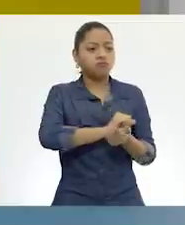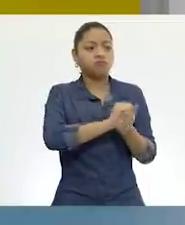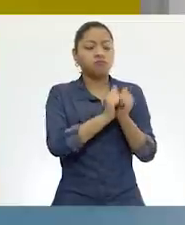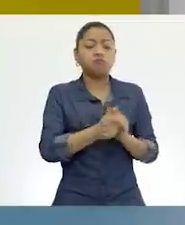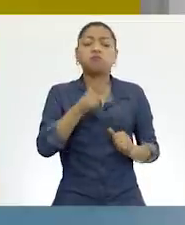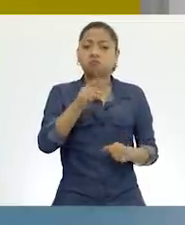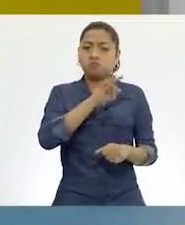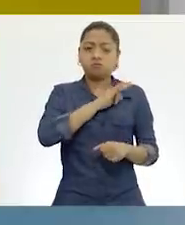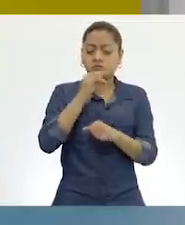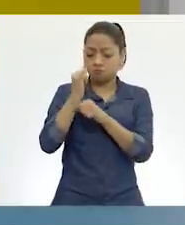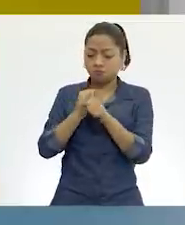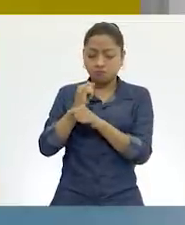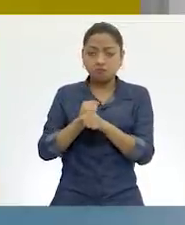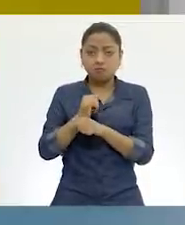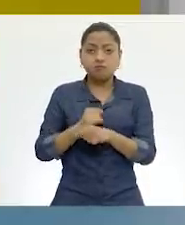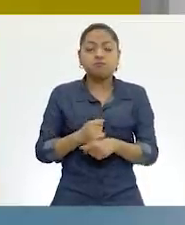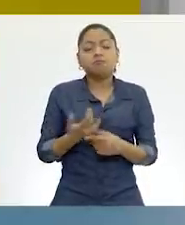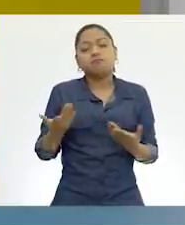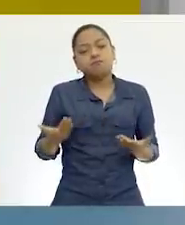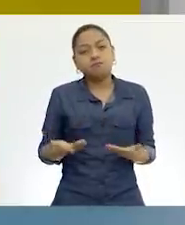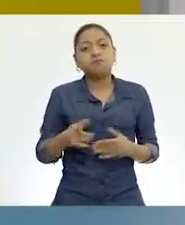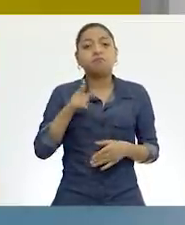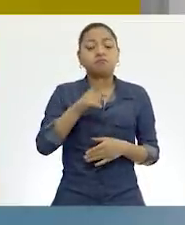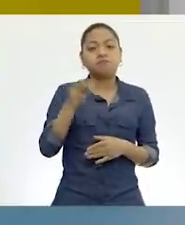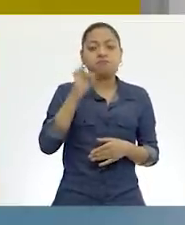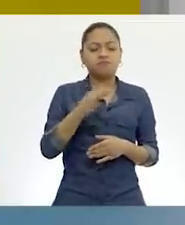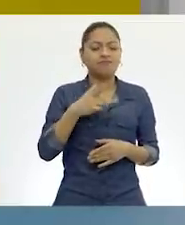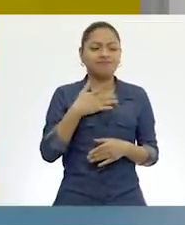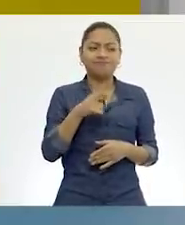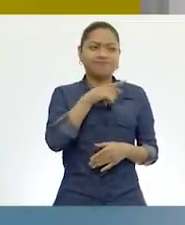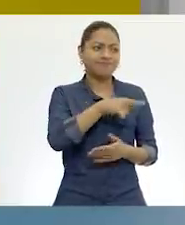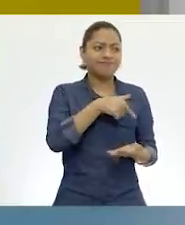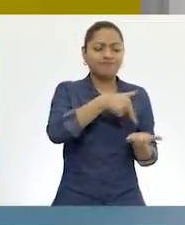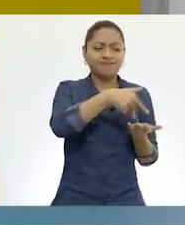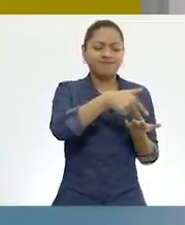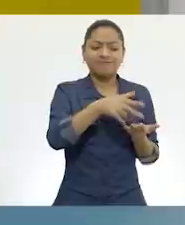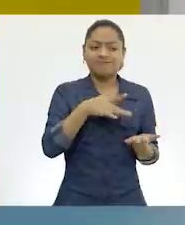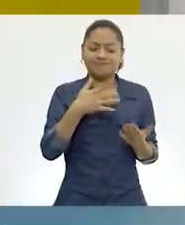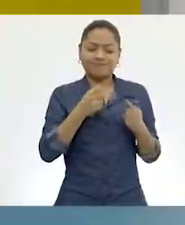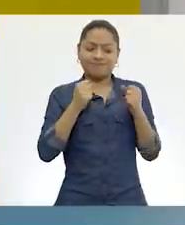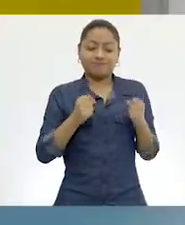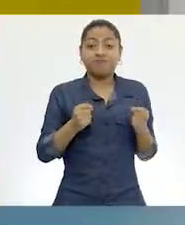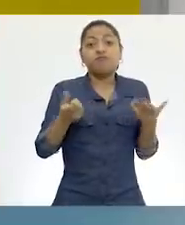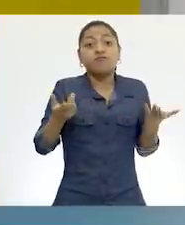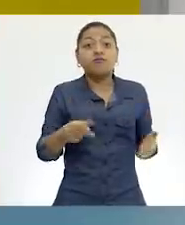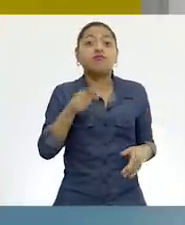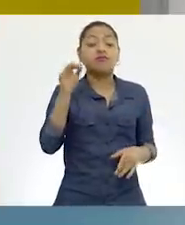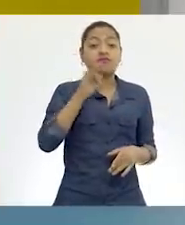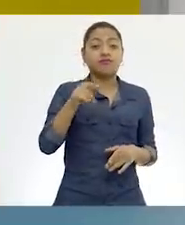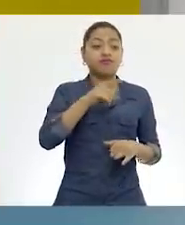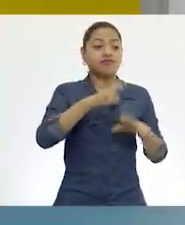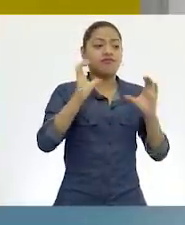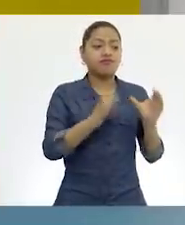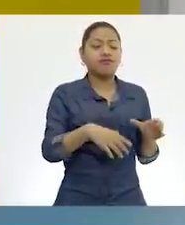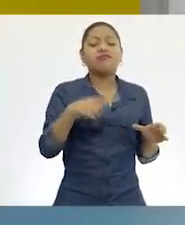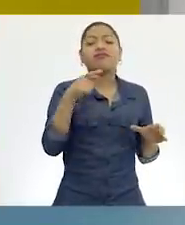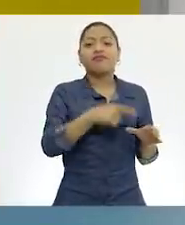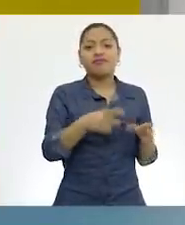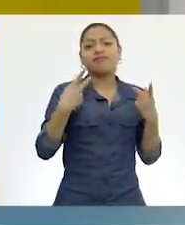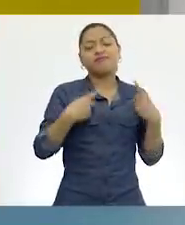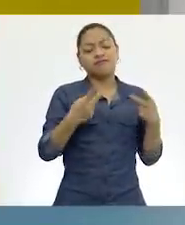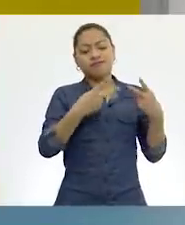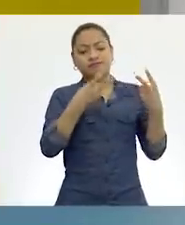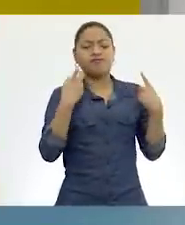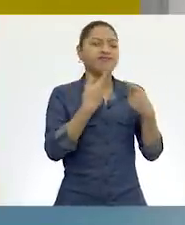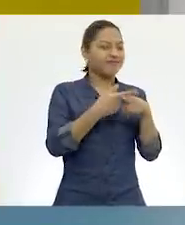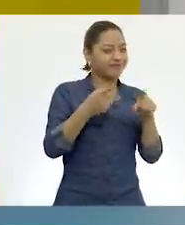investigación. Por ejemplo, hay cosas que no te hacen sentir seguro. Si en tu comunidad ha aumentado pues la inseguridad, la delincuencia, pues